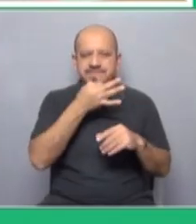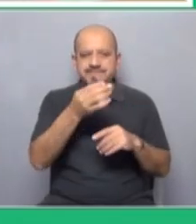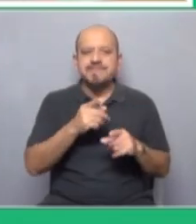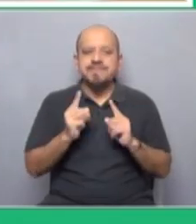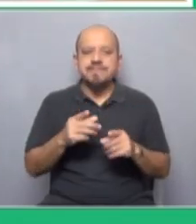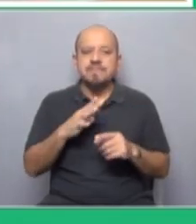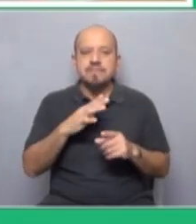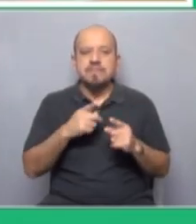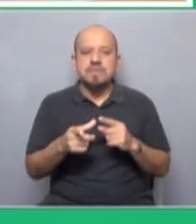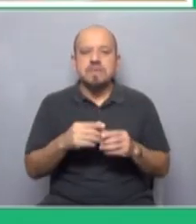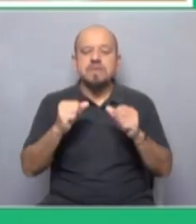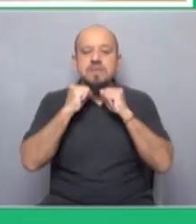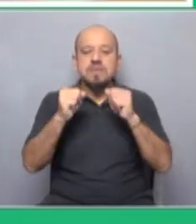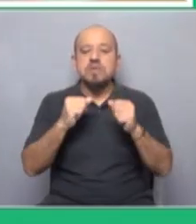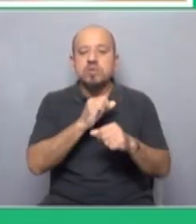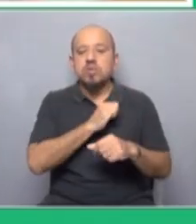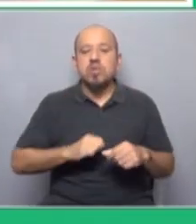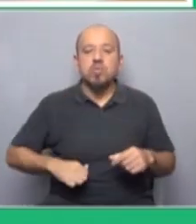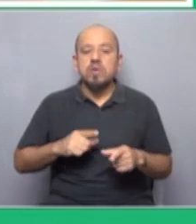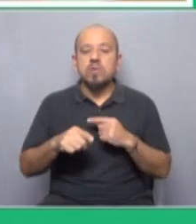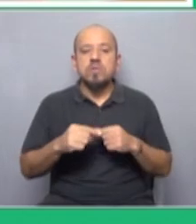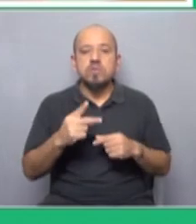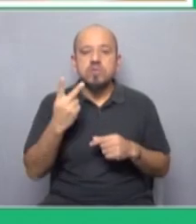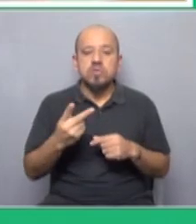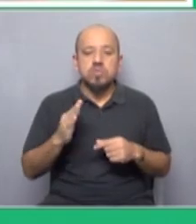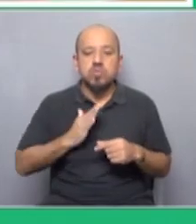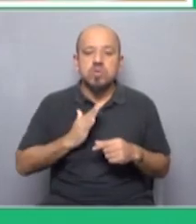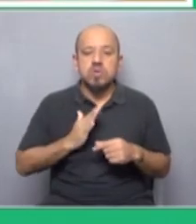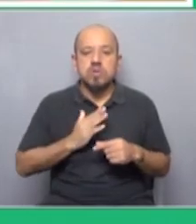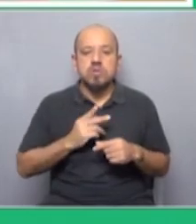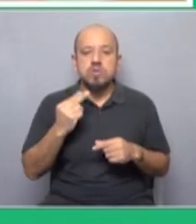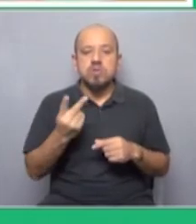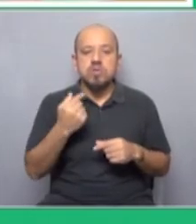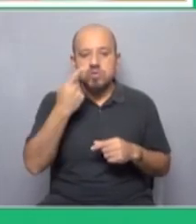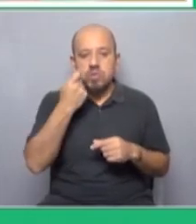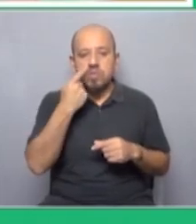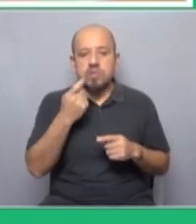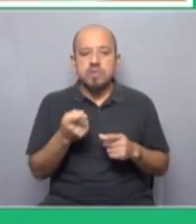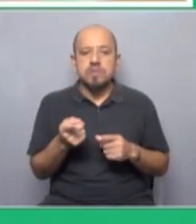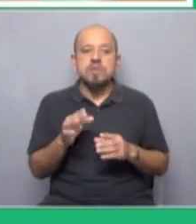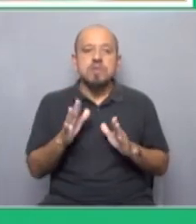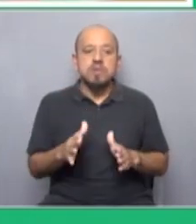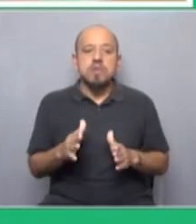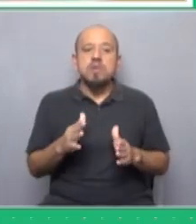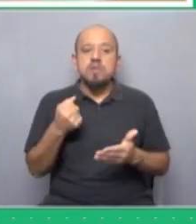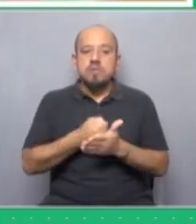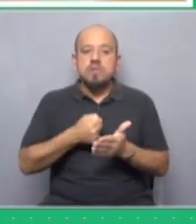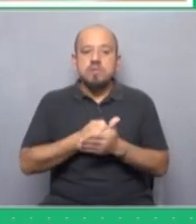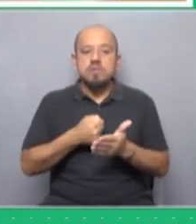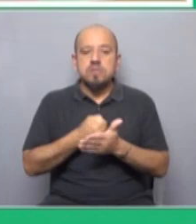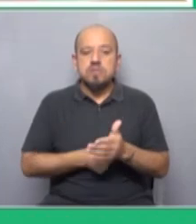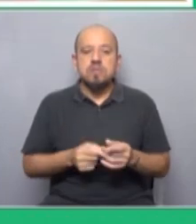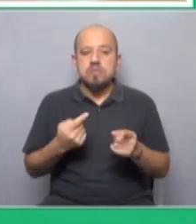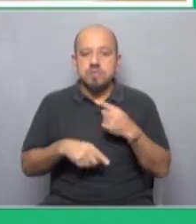la práctica y en el secretariado operativo que es el día a día somos dos mujeres y dos hombres entonces ha sido ardua la lucha sin embargo